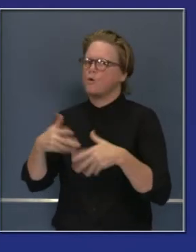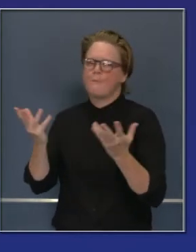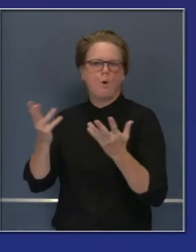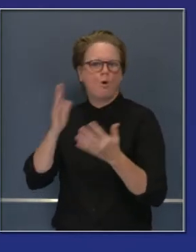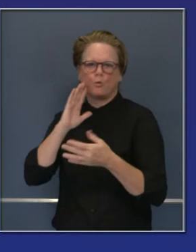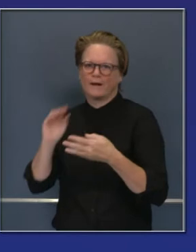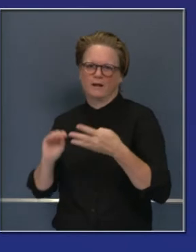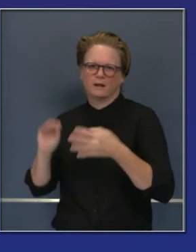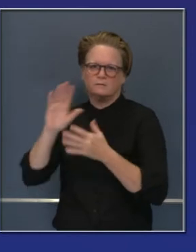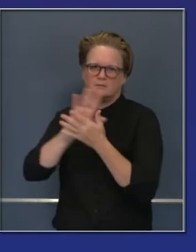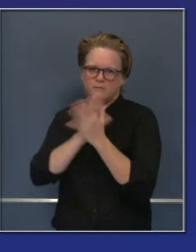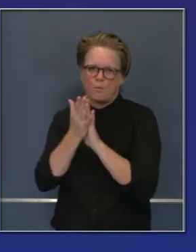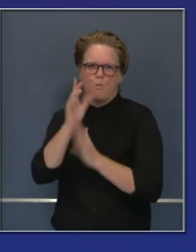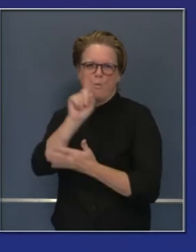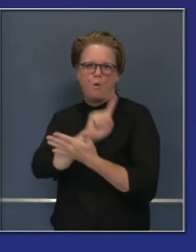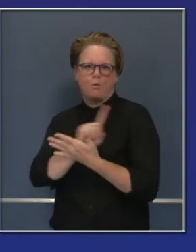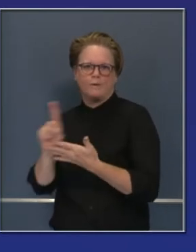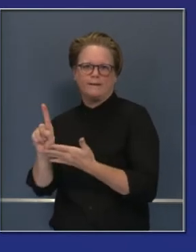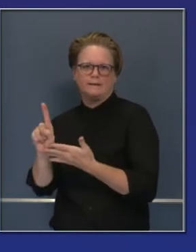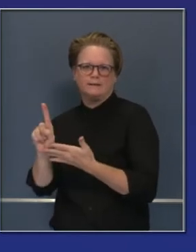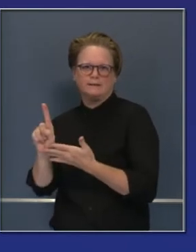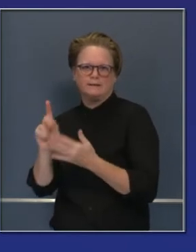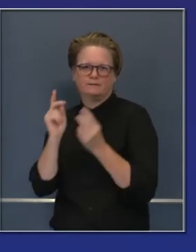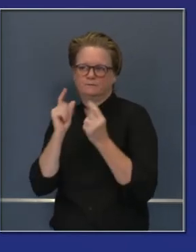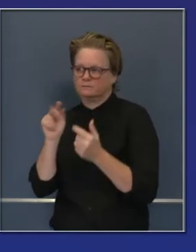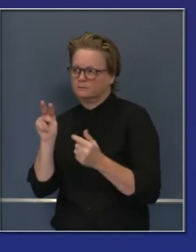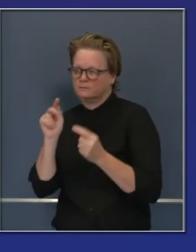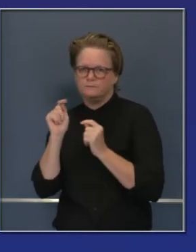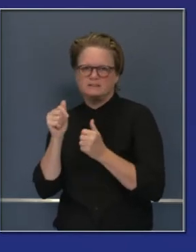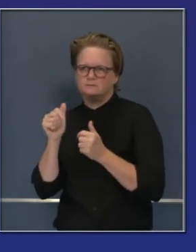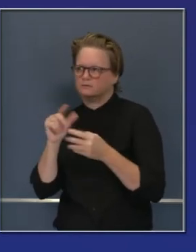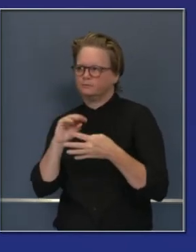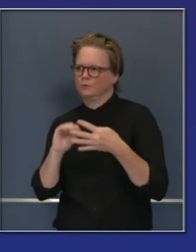para hacer anuncios subsiguientes. En cuanto a los niveles,